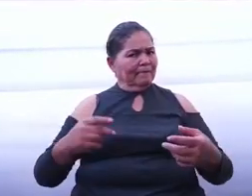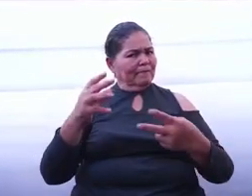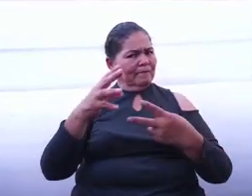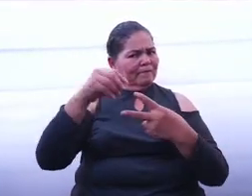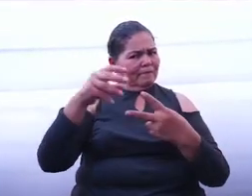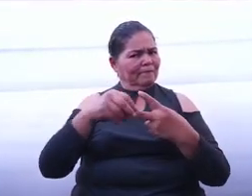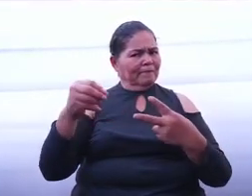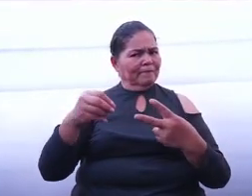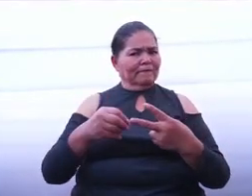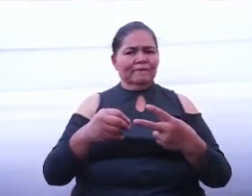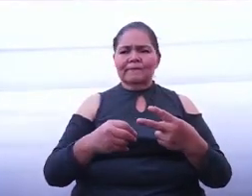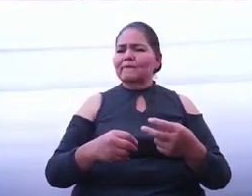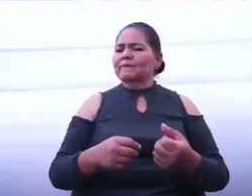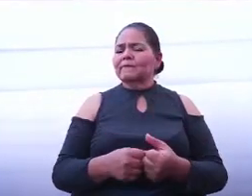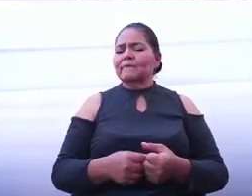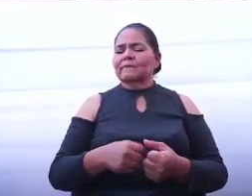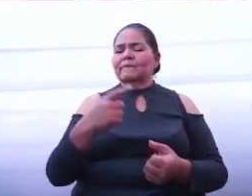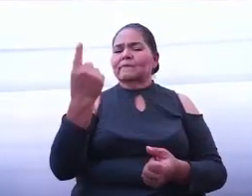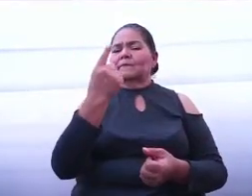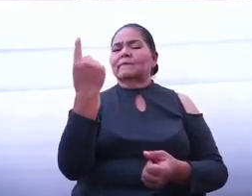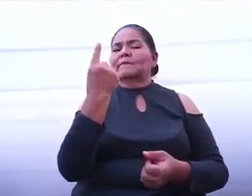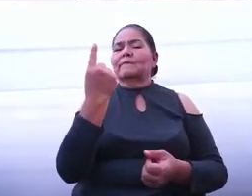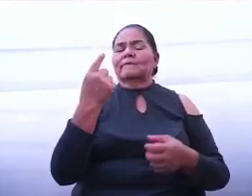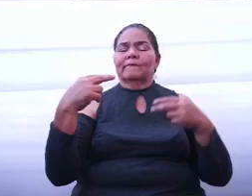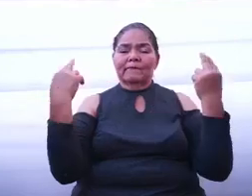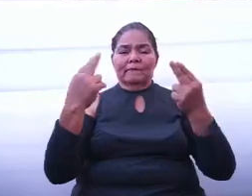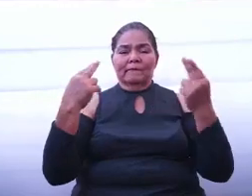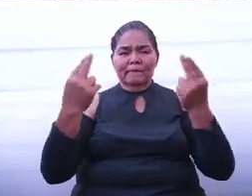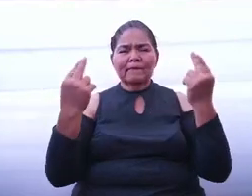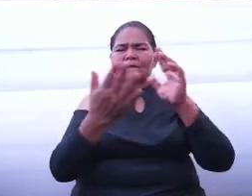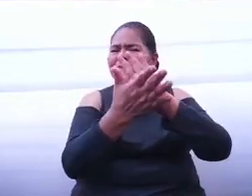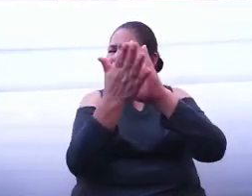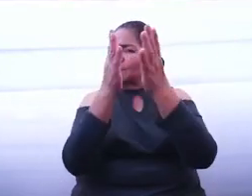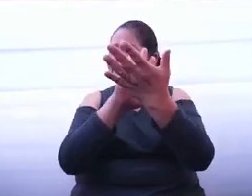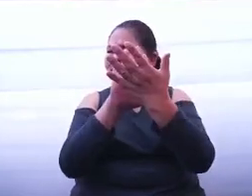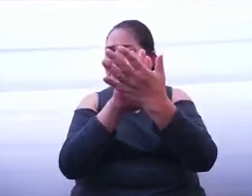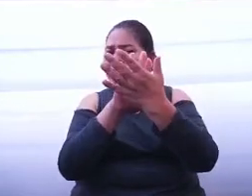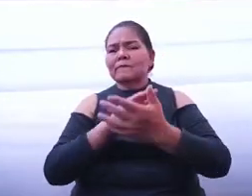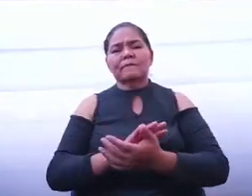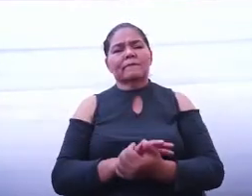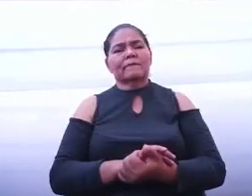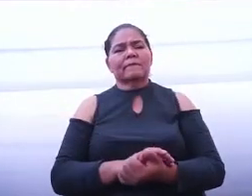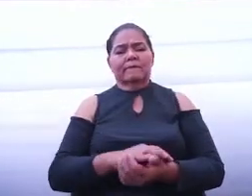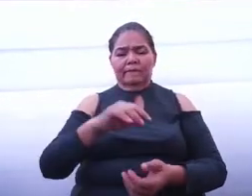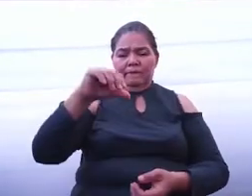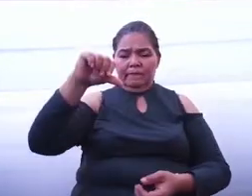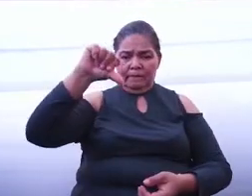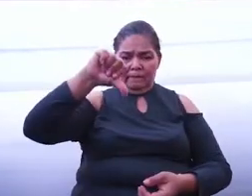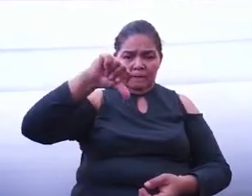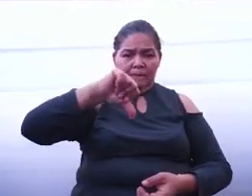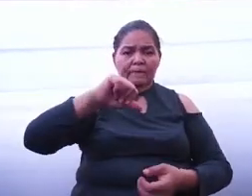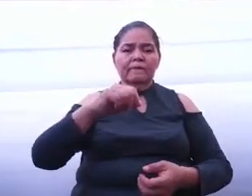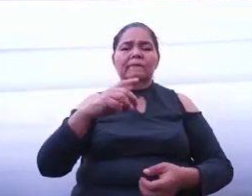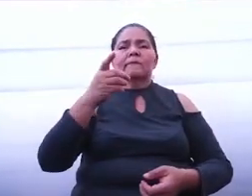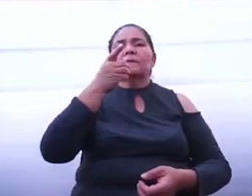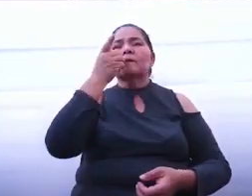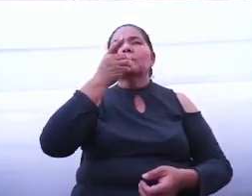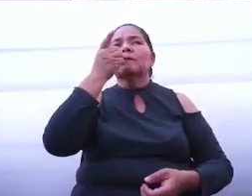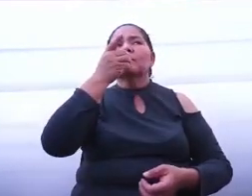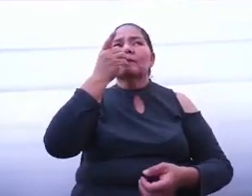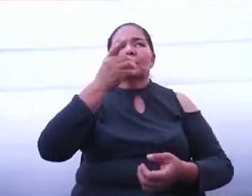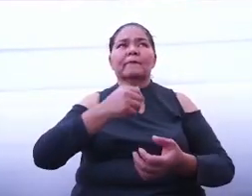convicción de que necesitamos cambiar. desde aquí le decimos